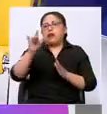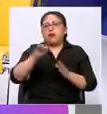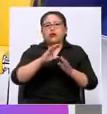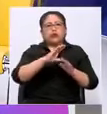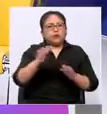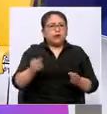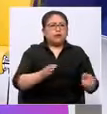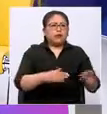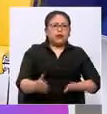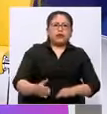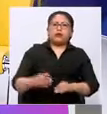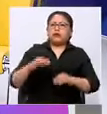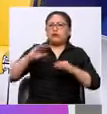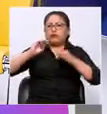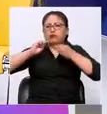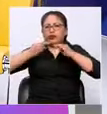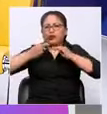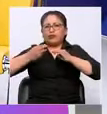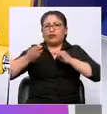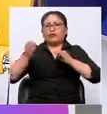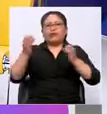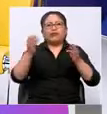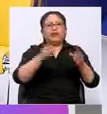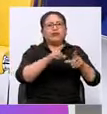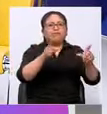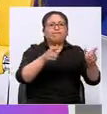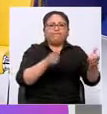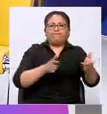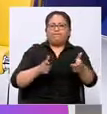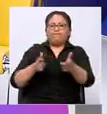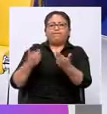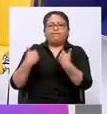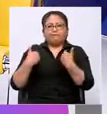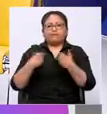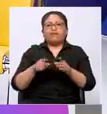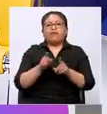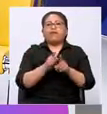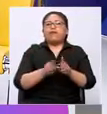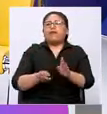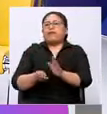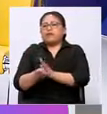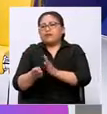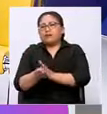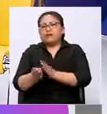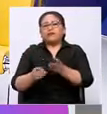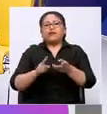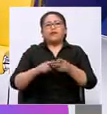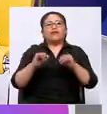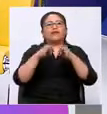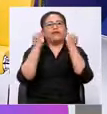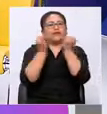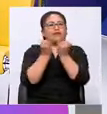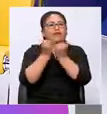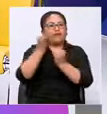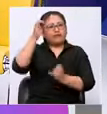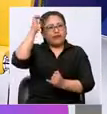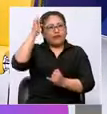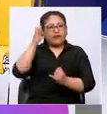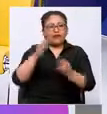Montero y otros tantos en el país, sino también los hechos de corrupción, el saqueo a las instituciones estatales,